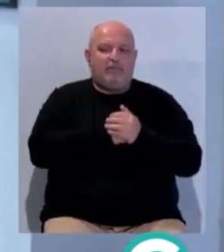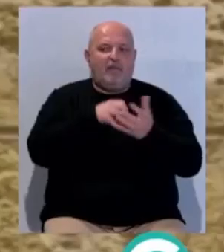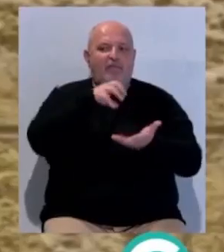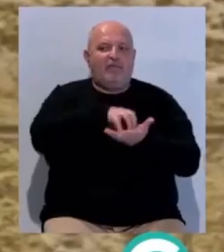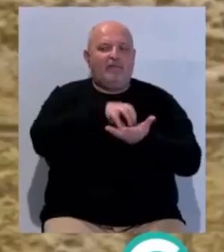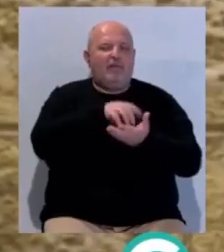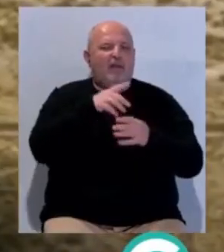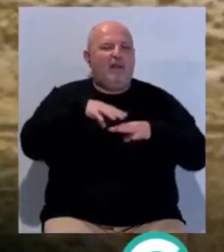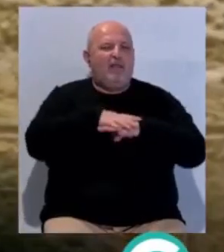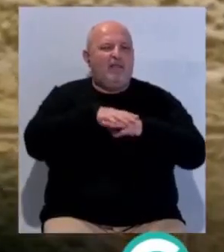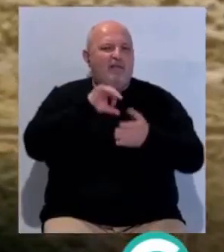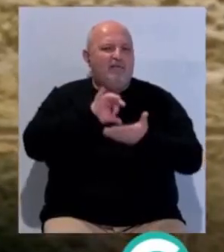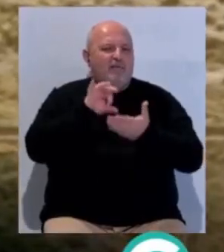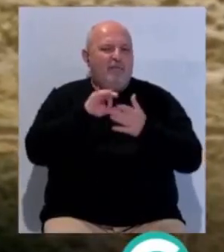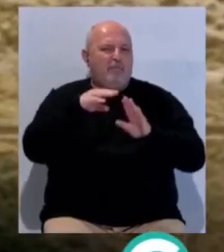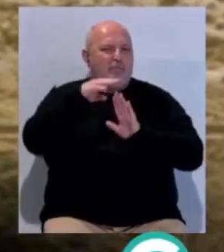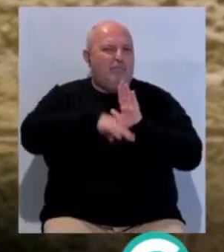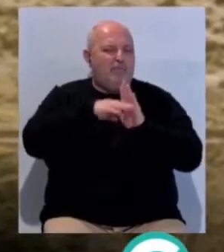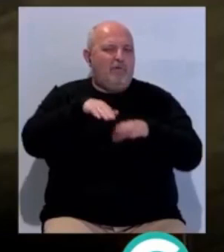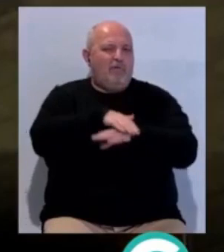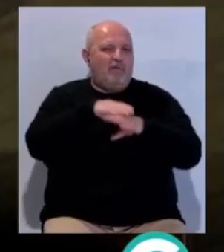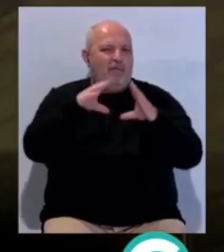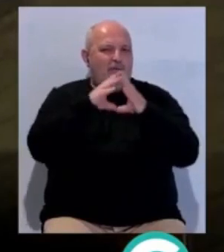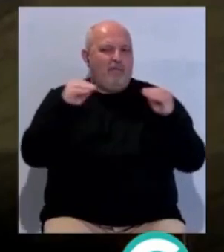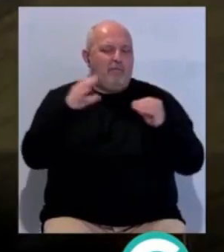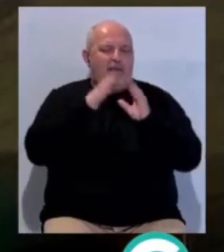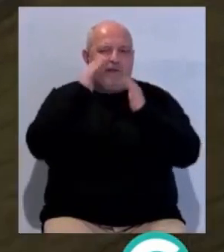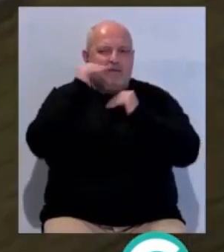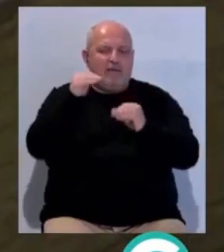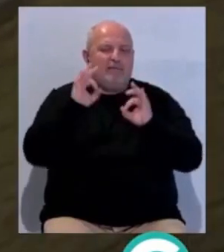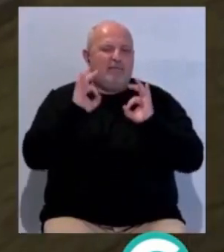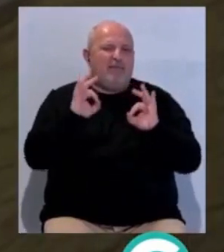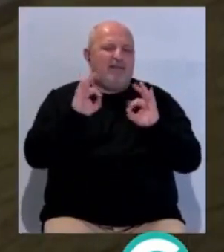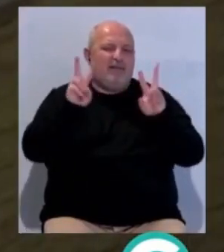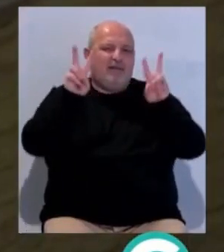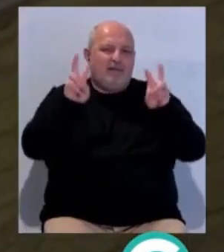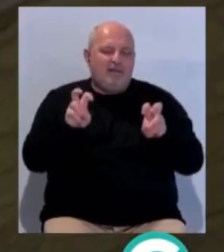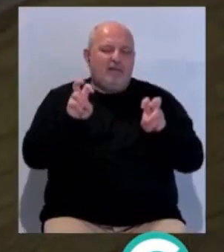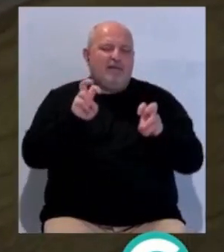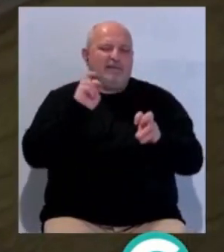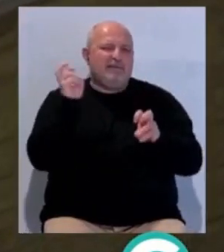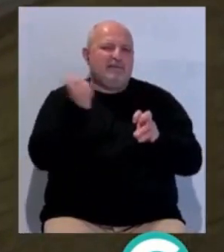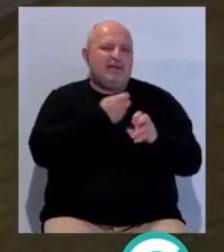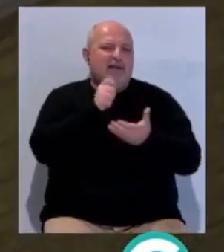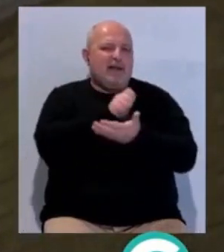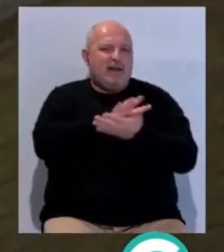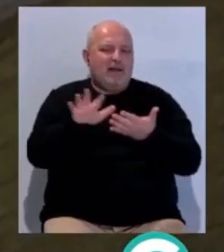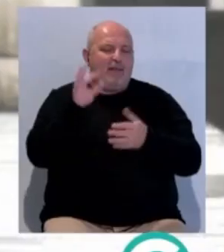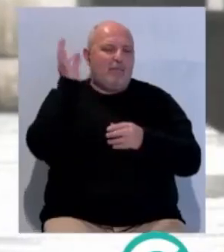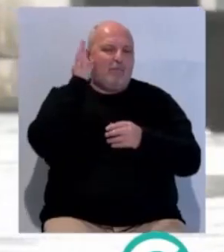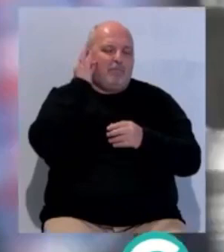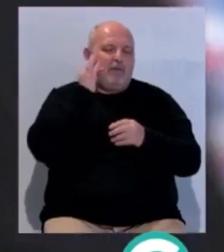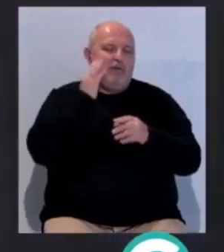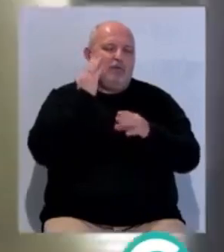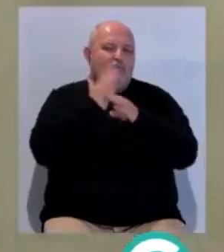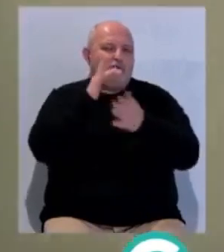forman parte de la red de servicios y programas del gobierno andaluz para la atención especializada, multidisciplinar y gratuita a las mujeres